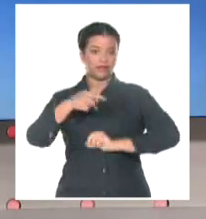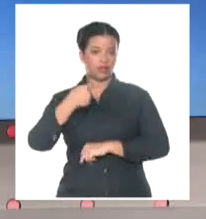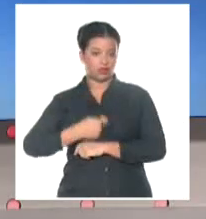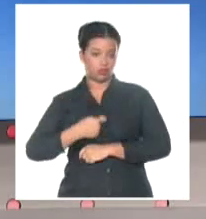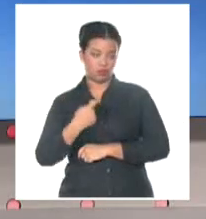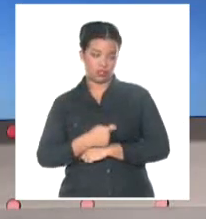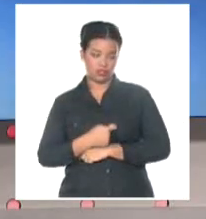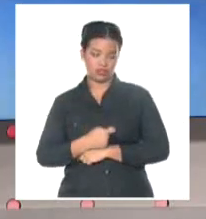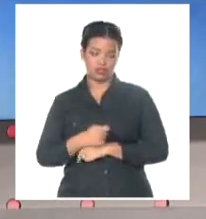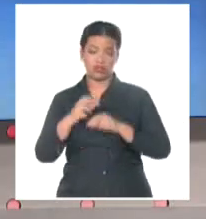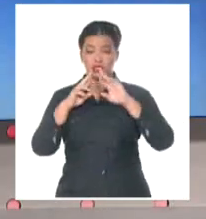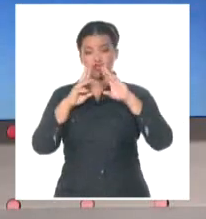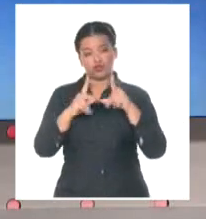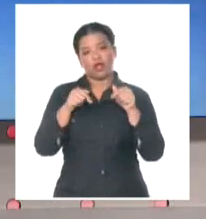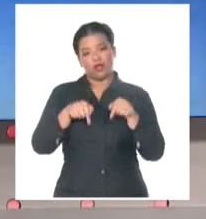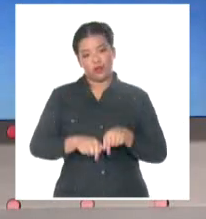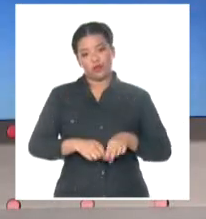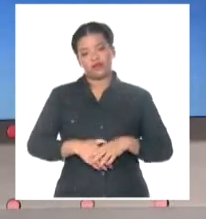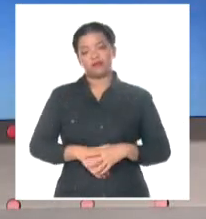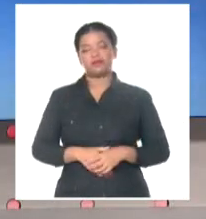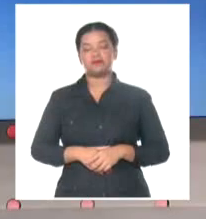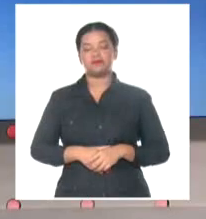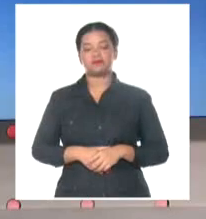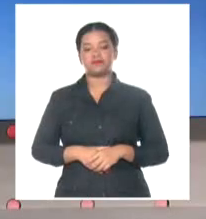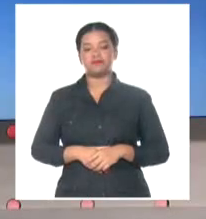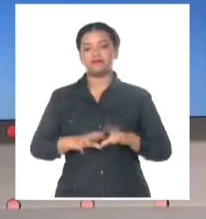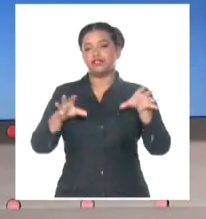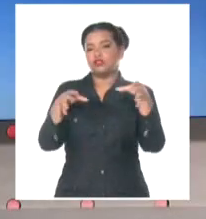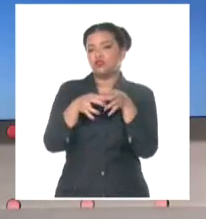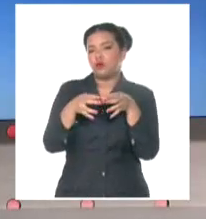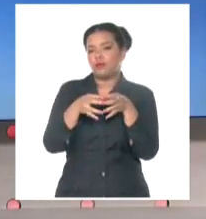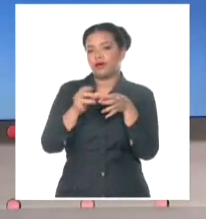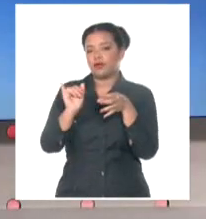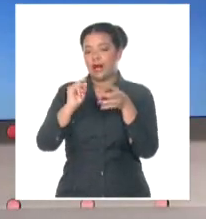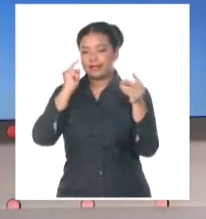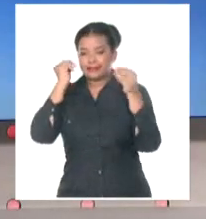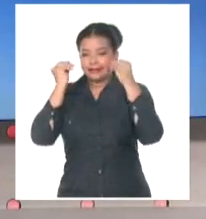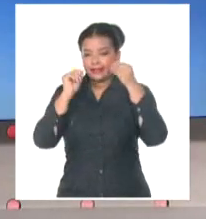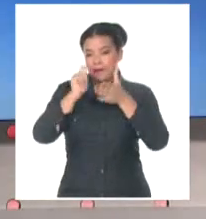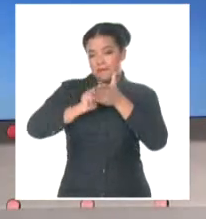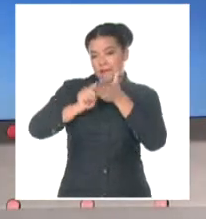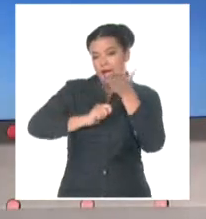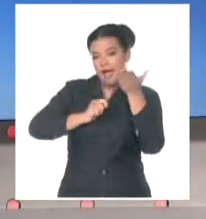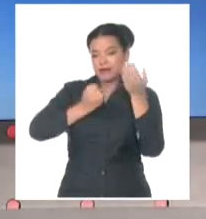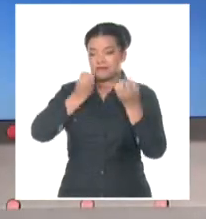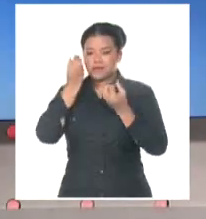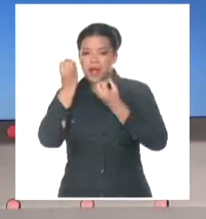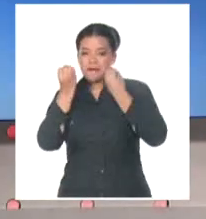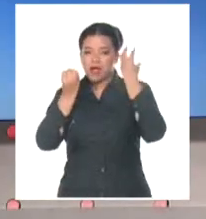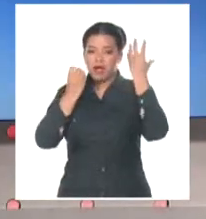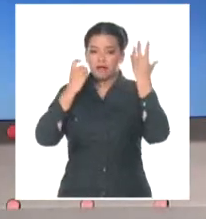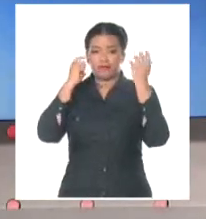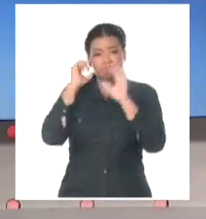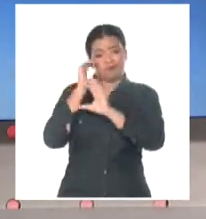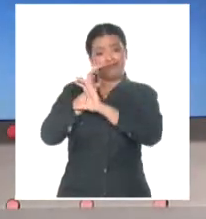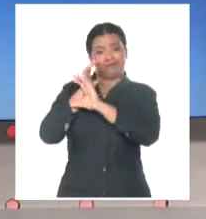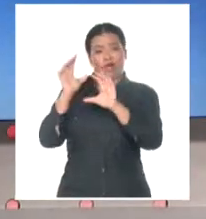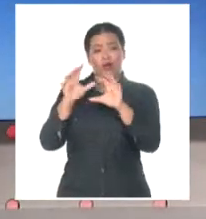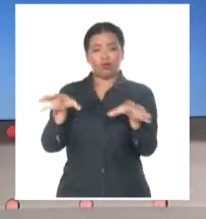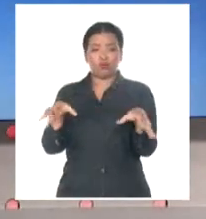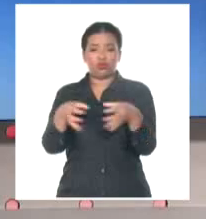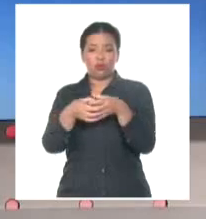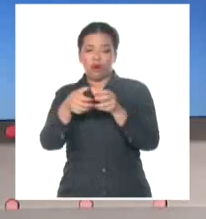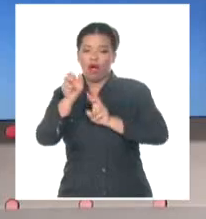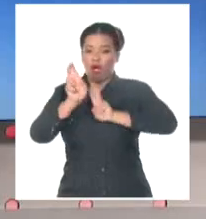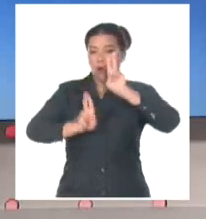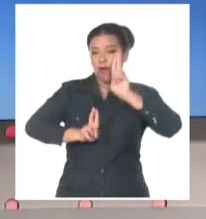resultado de hoy. En ese grupo se han trazado estrategias, se han debatido ideas, ha primado la inteligencia colectiva. Y